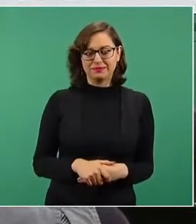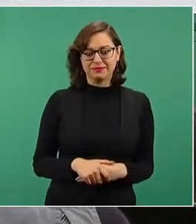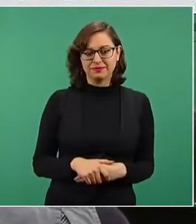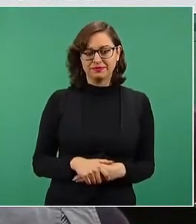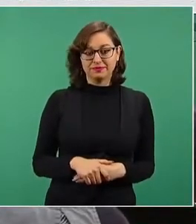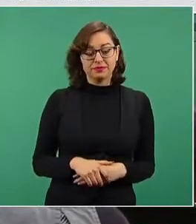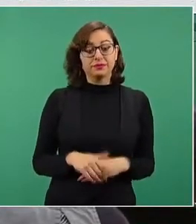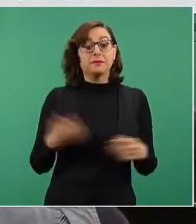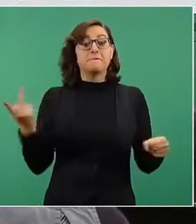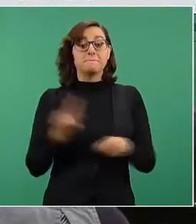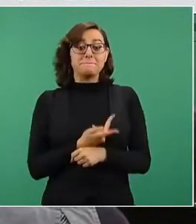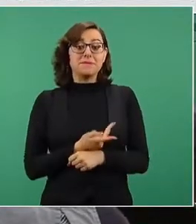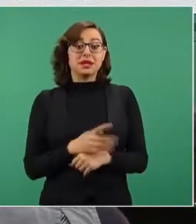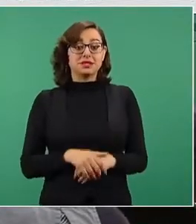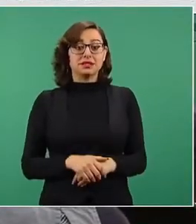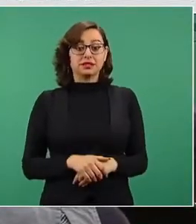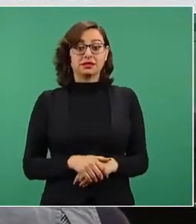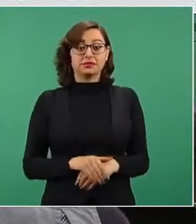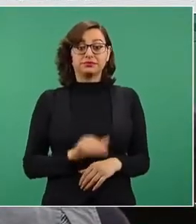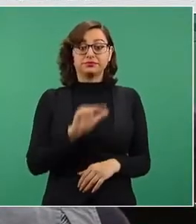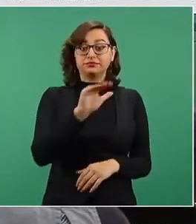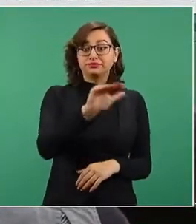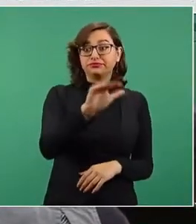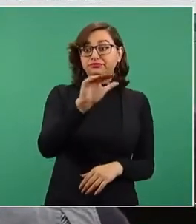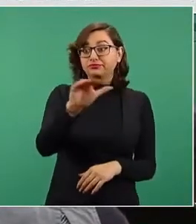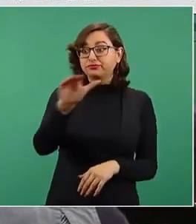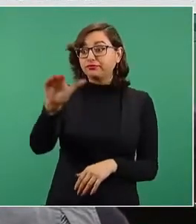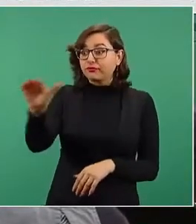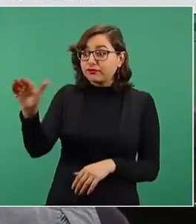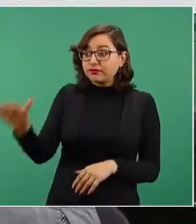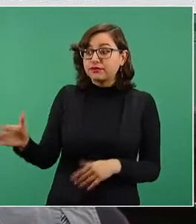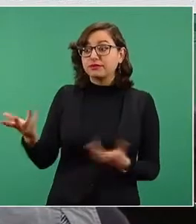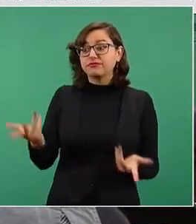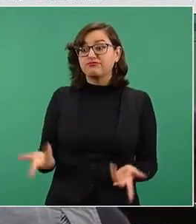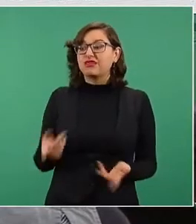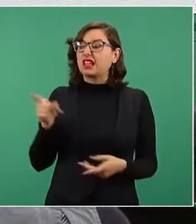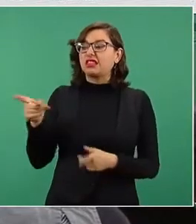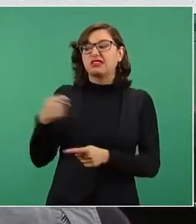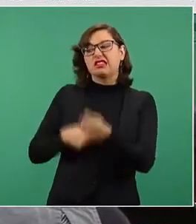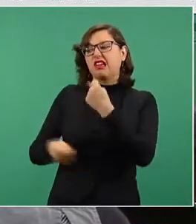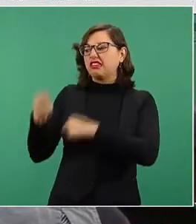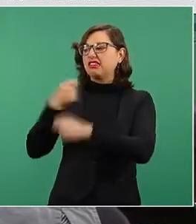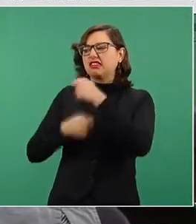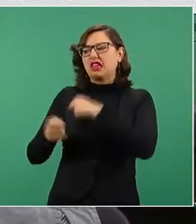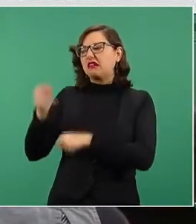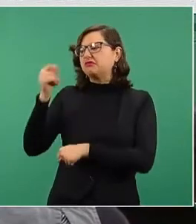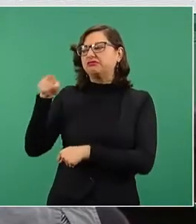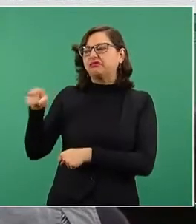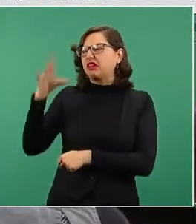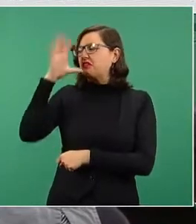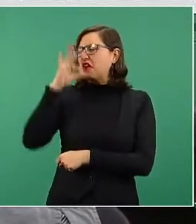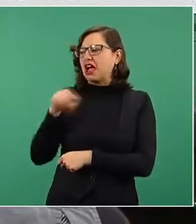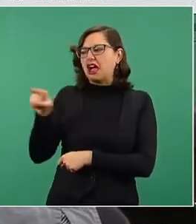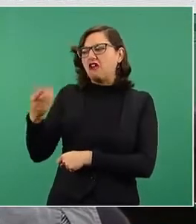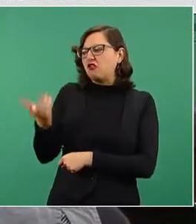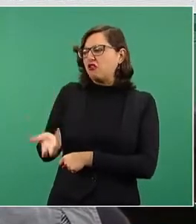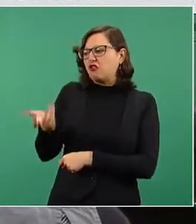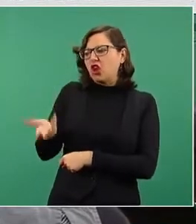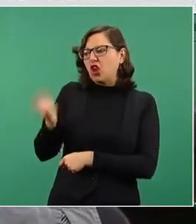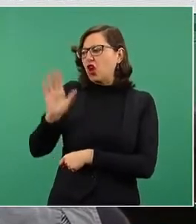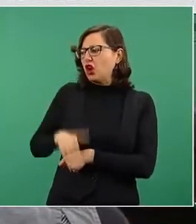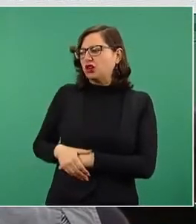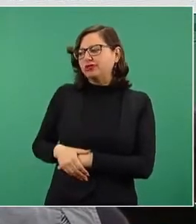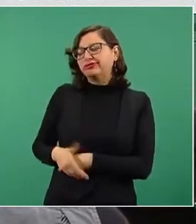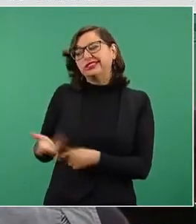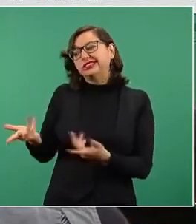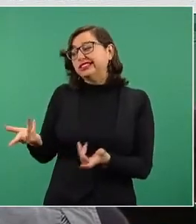creer a la gente que fue porque o es ineficiente o no le echó ganas, ¿no? Mira, ya llegó